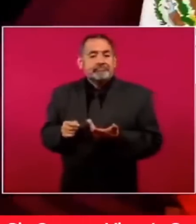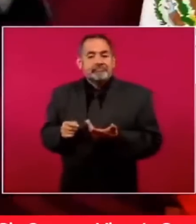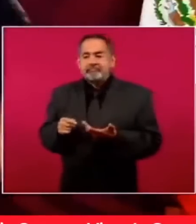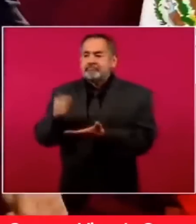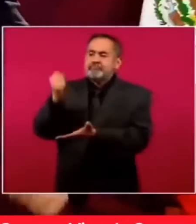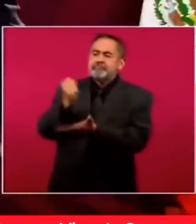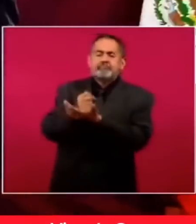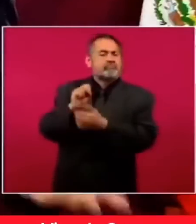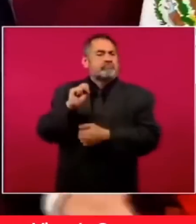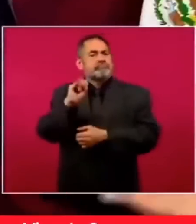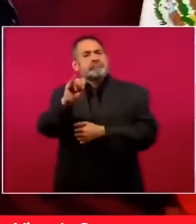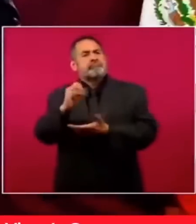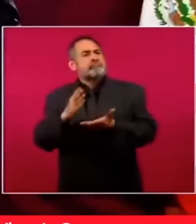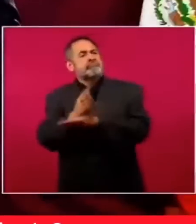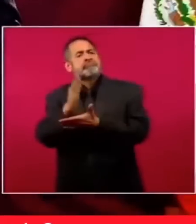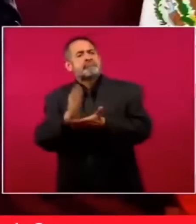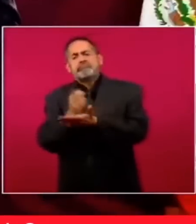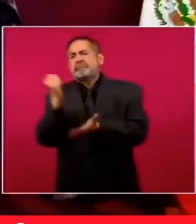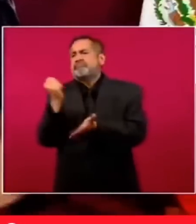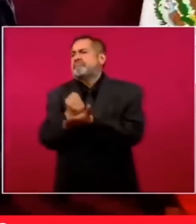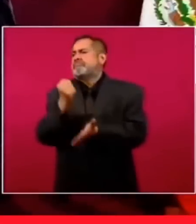aprobando el presupuesto.